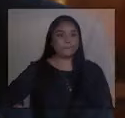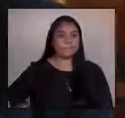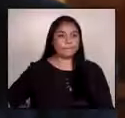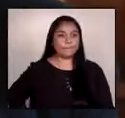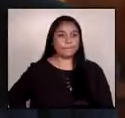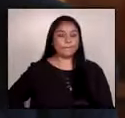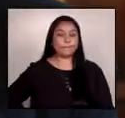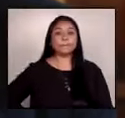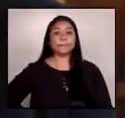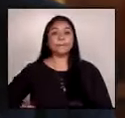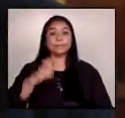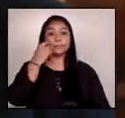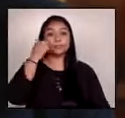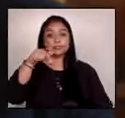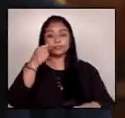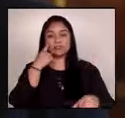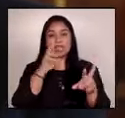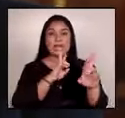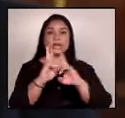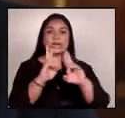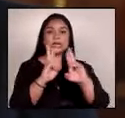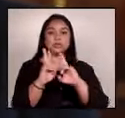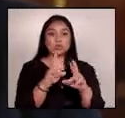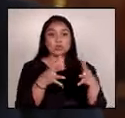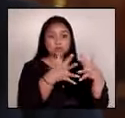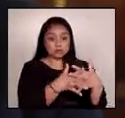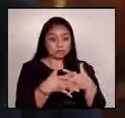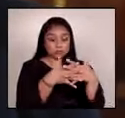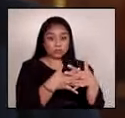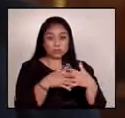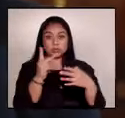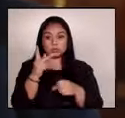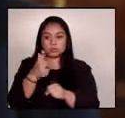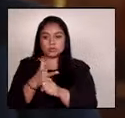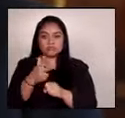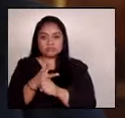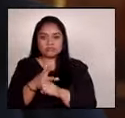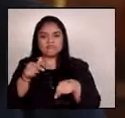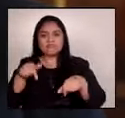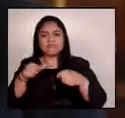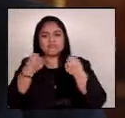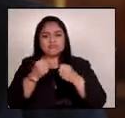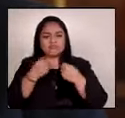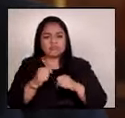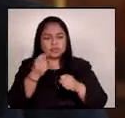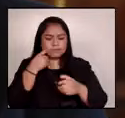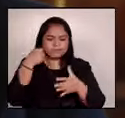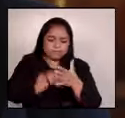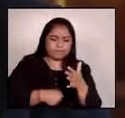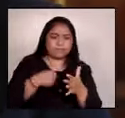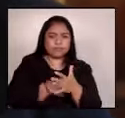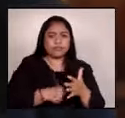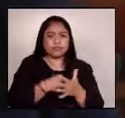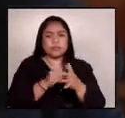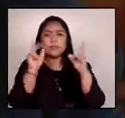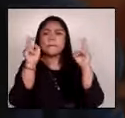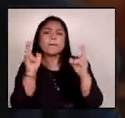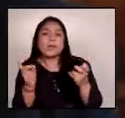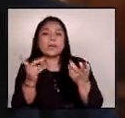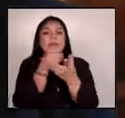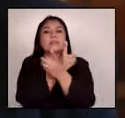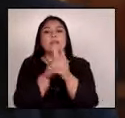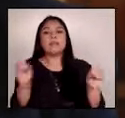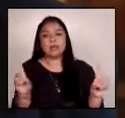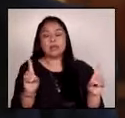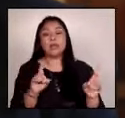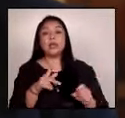Esta es una relación forjada en la lucha por la democracia que el pueblo de Guatemala ha llevado a cabo